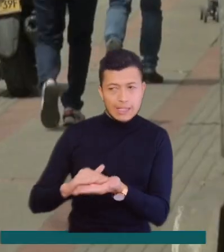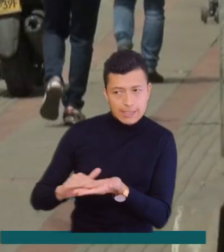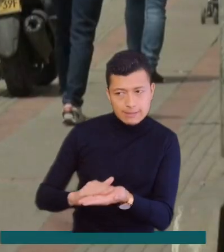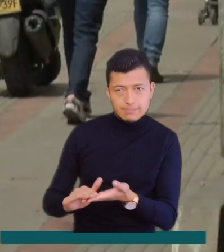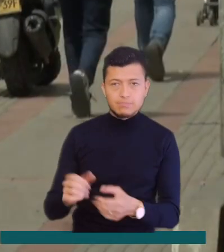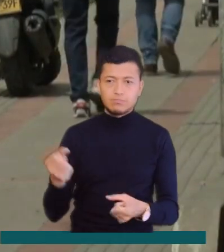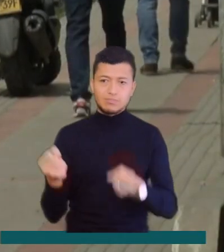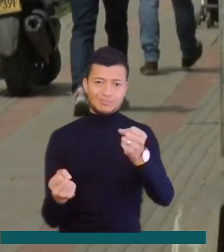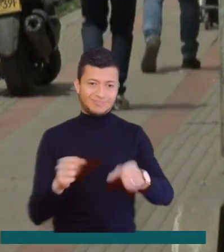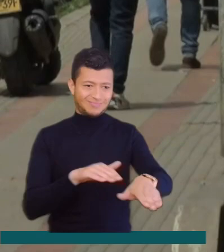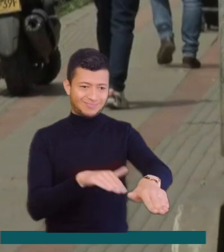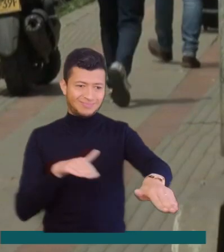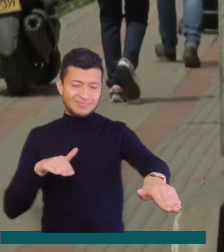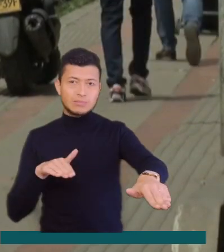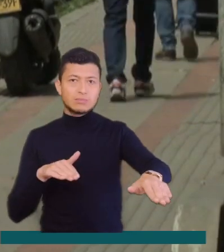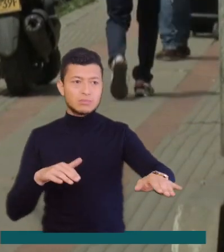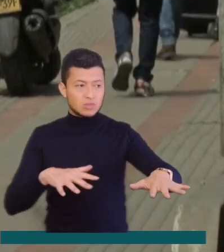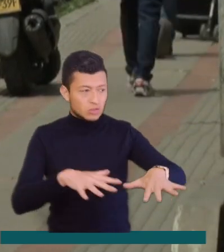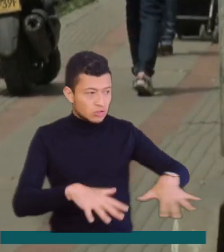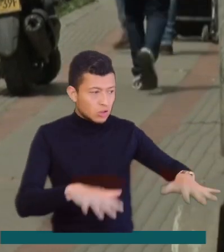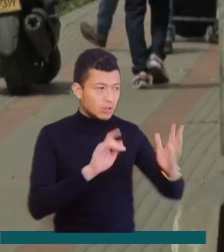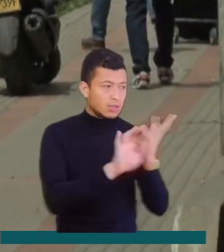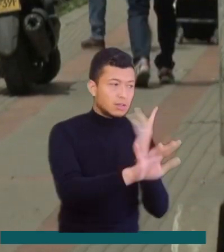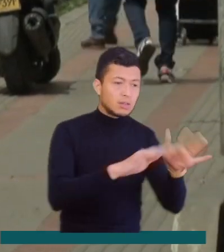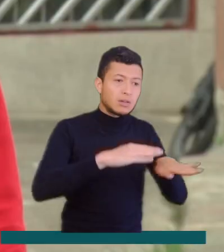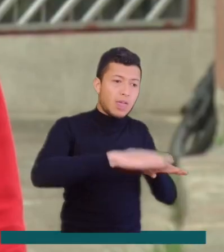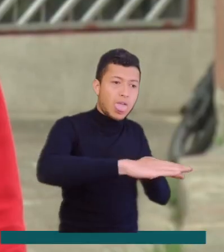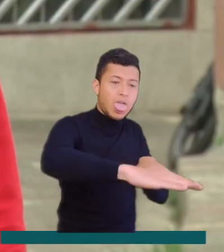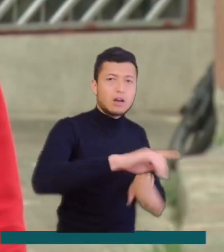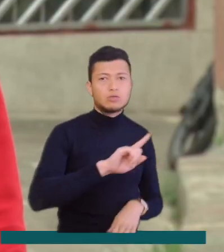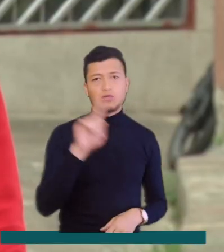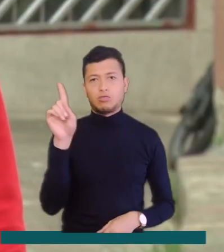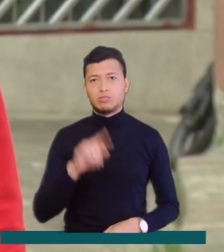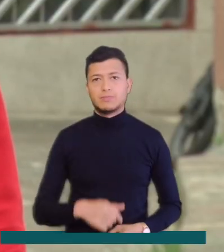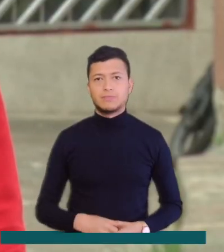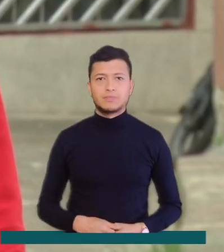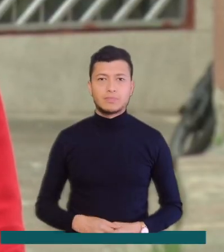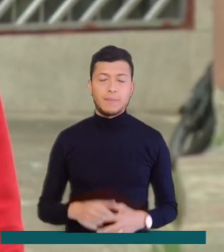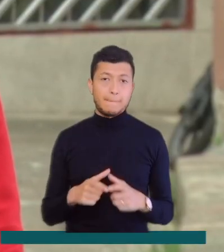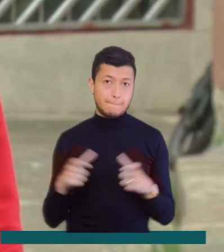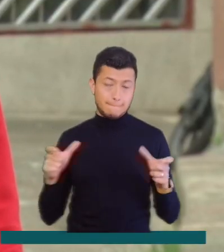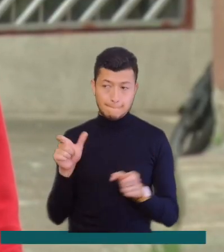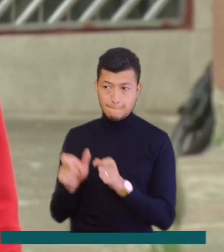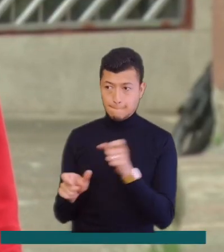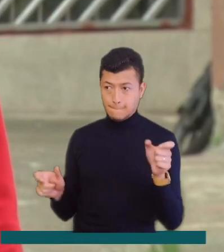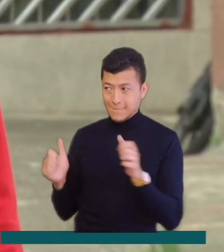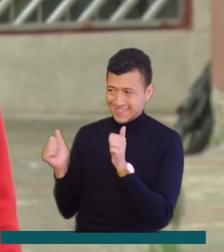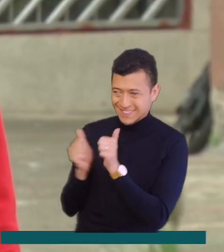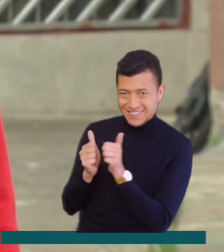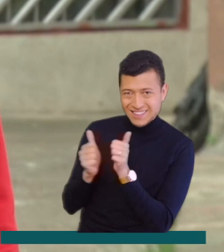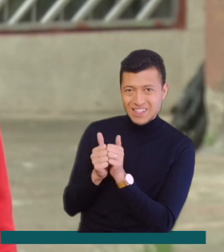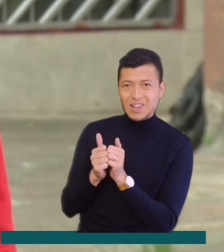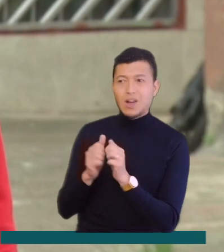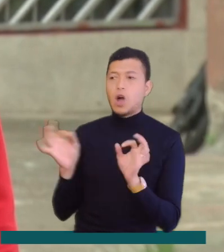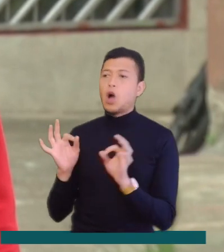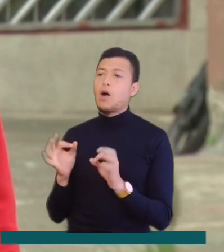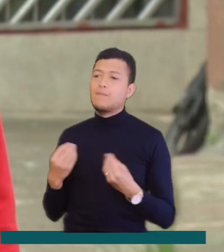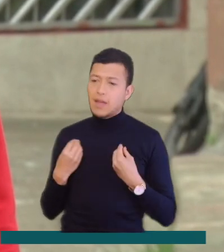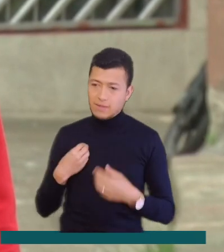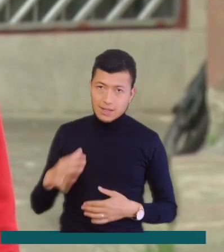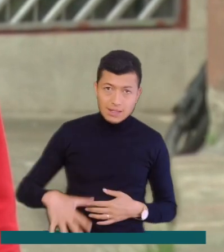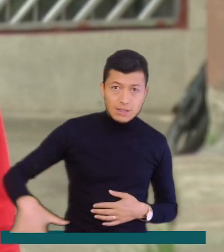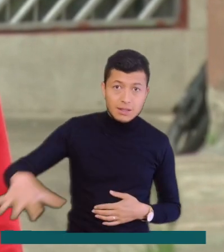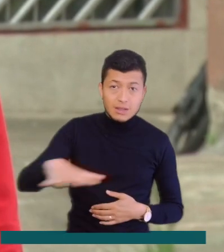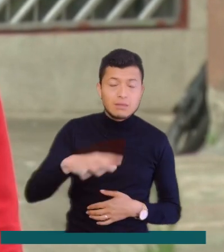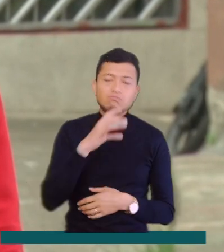conductores no parquen sus vehículos en zonas peatonales. La gran mayoría de las personas que nos acompañan o que residen son